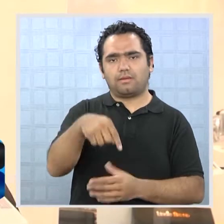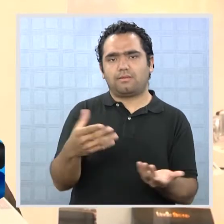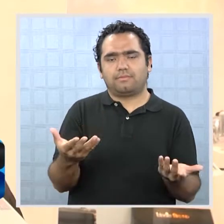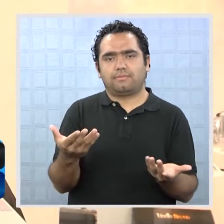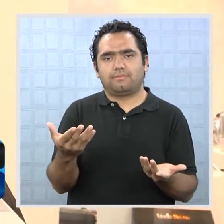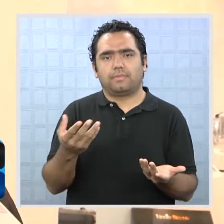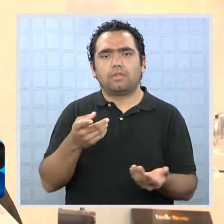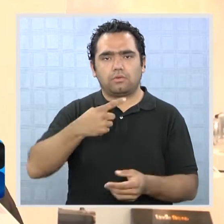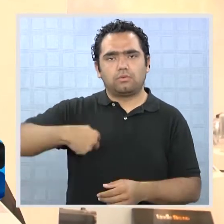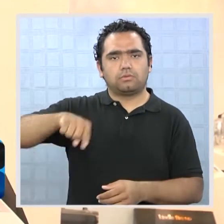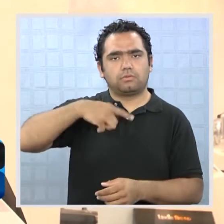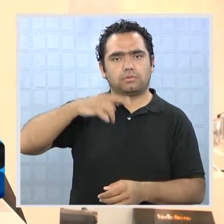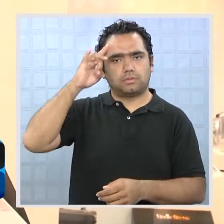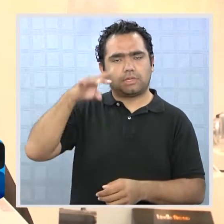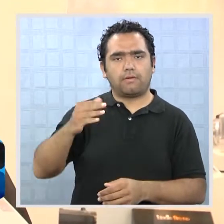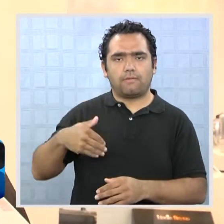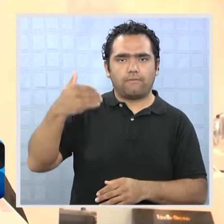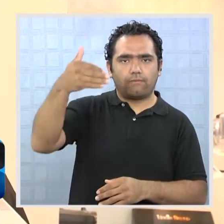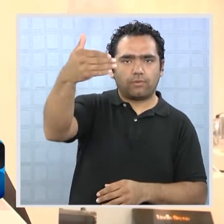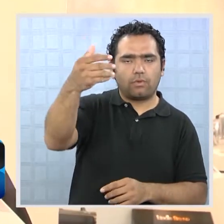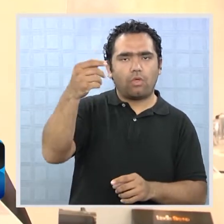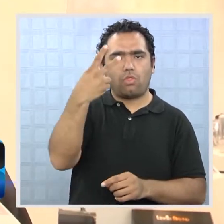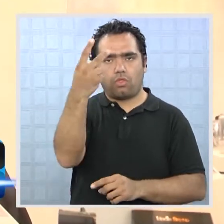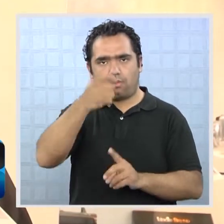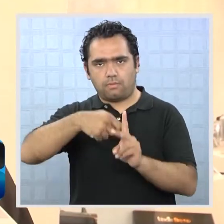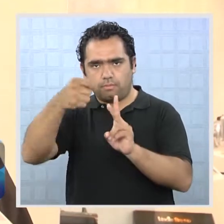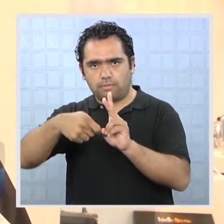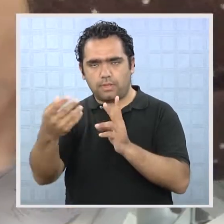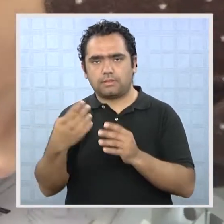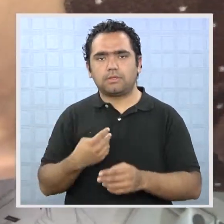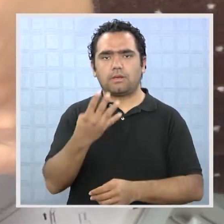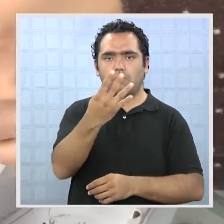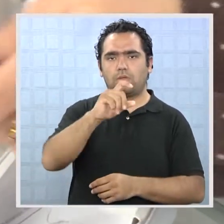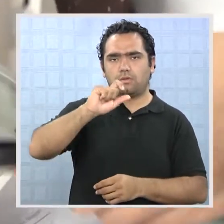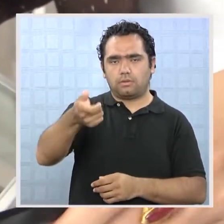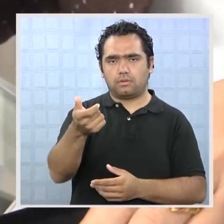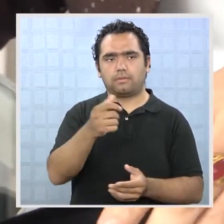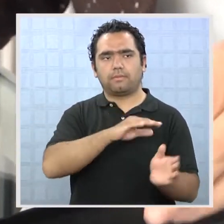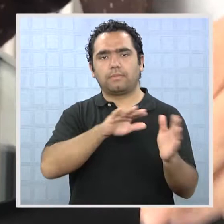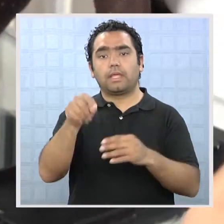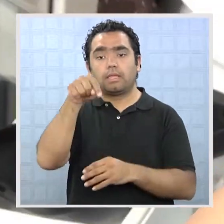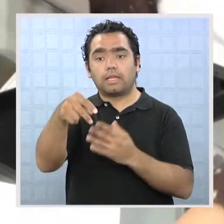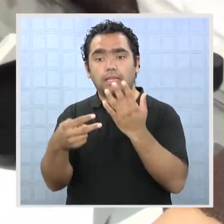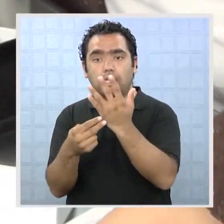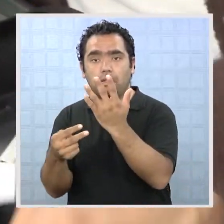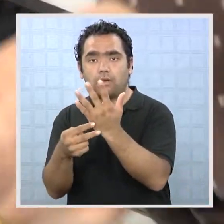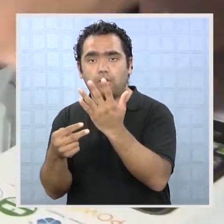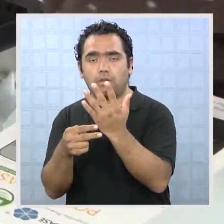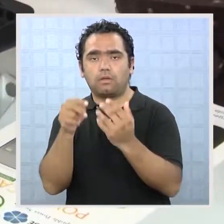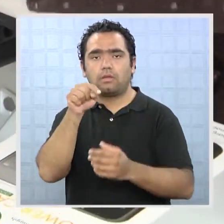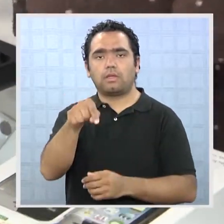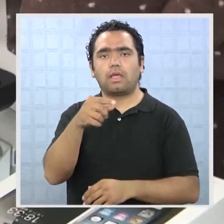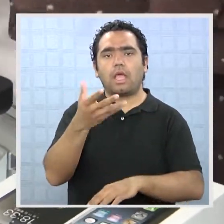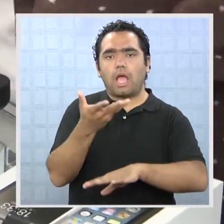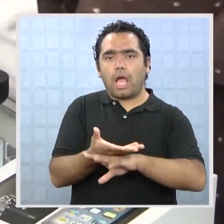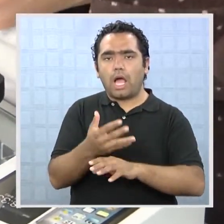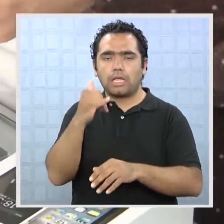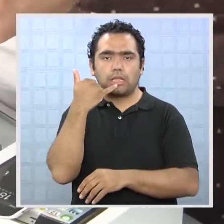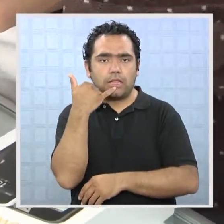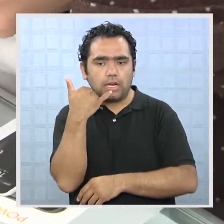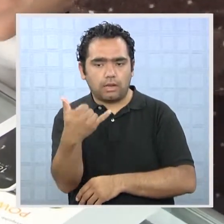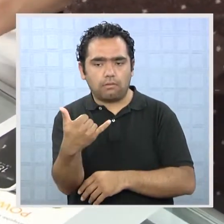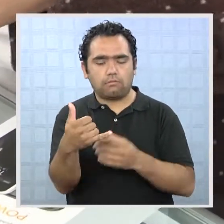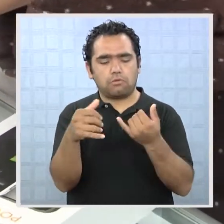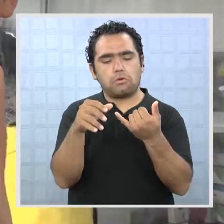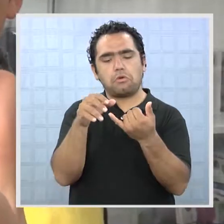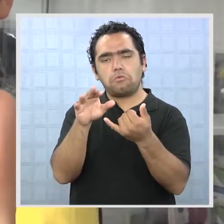menos nosotros sabemos que va llegar en dos meses más la tecnología 4G. Esta tecnología, aunque está disponible en los teléfonos, no lo está